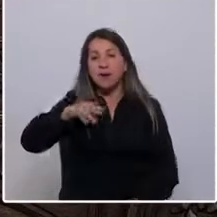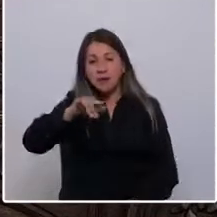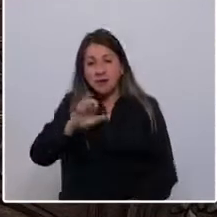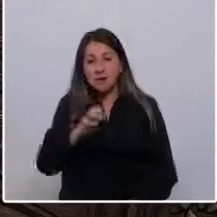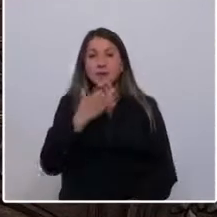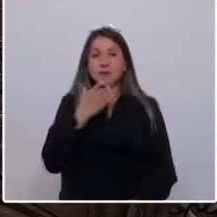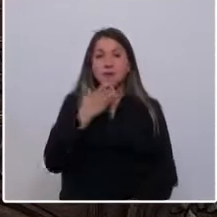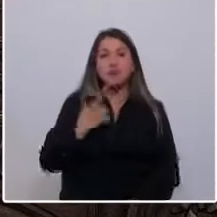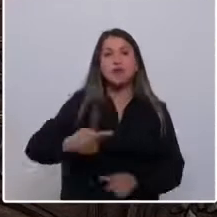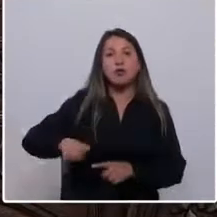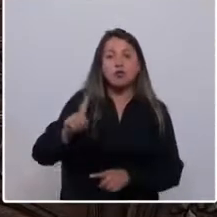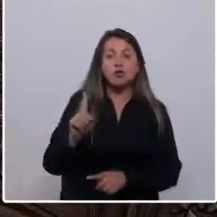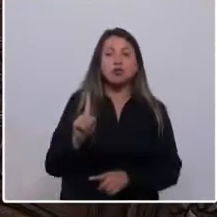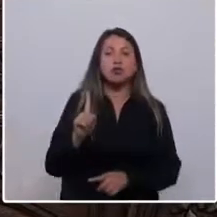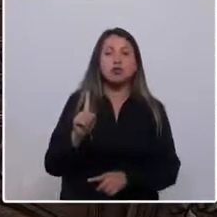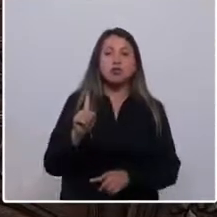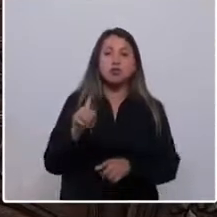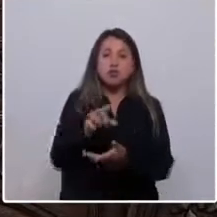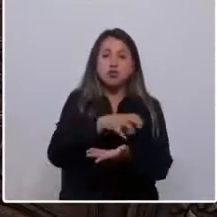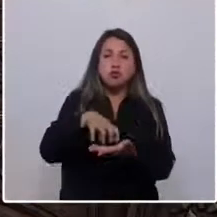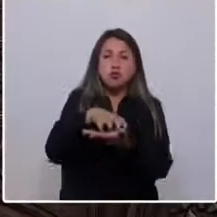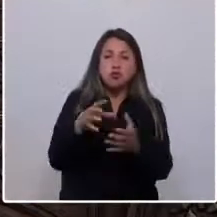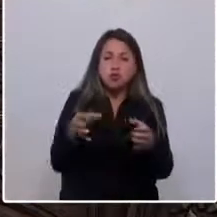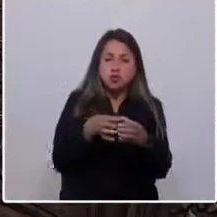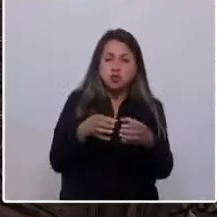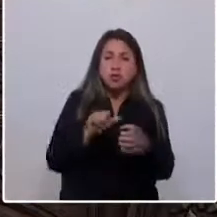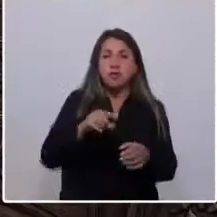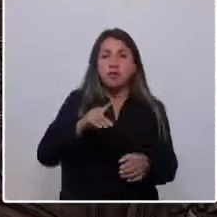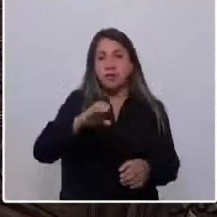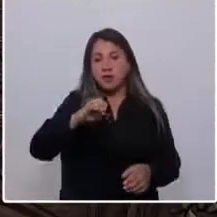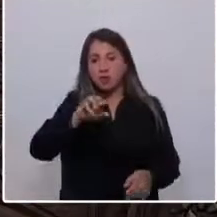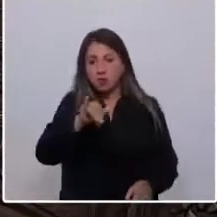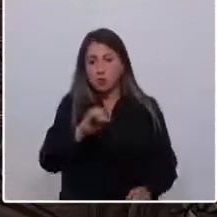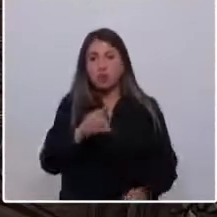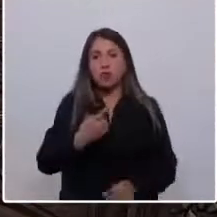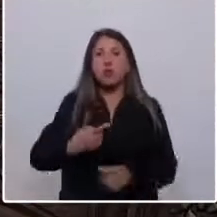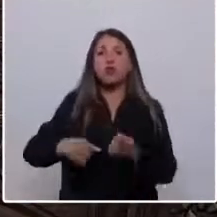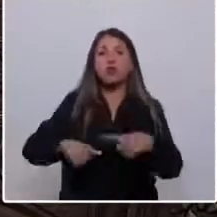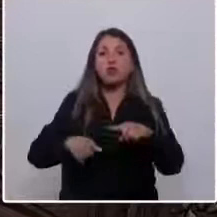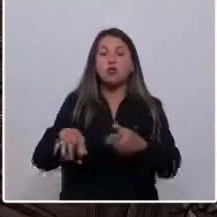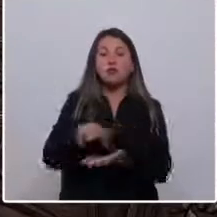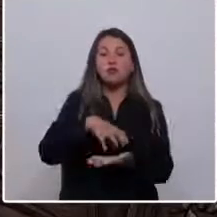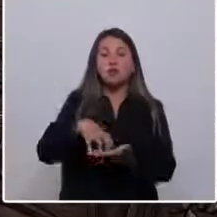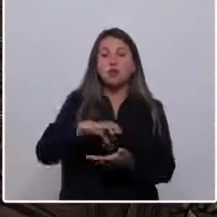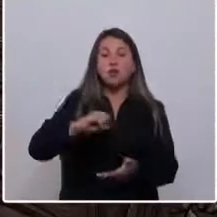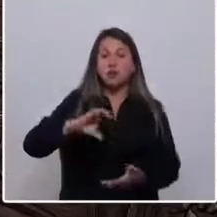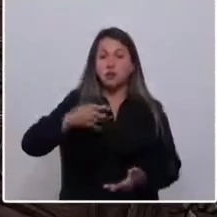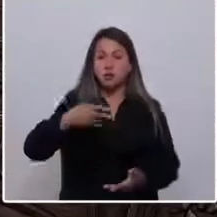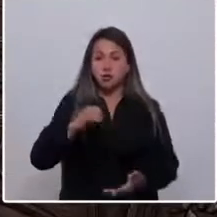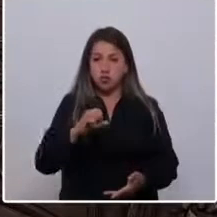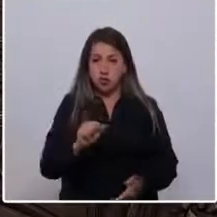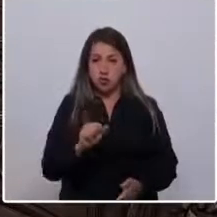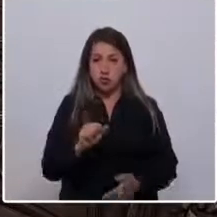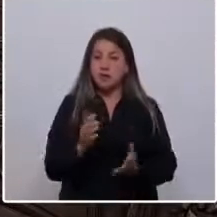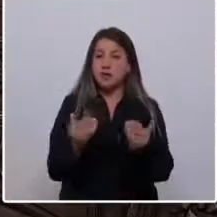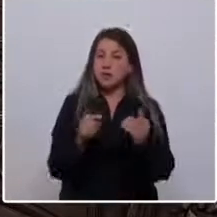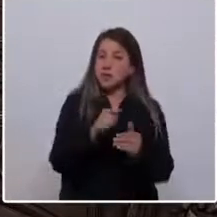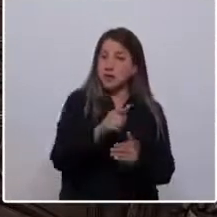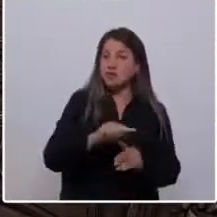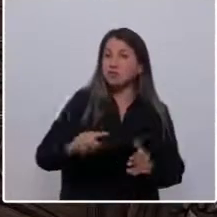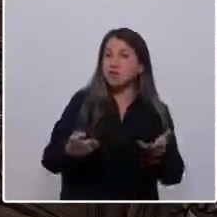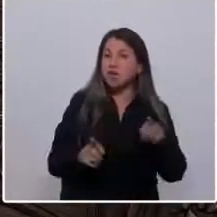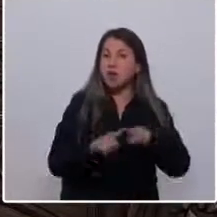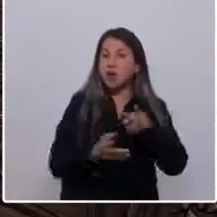la pirquinería en las comunas tan pequeñas como Andacoyo o las distintas ciudades de Choapa. Necesario para ello es tener un justo